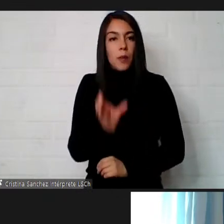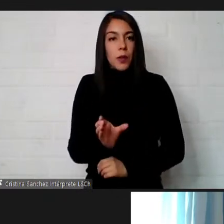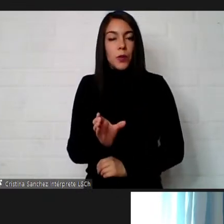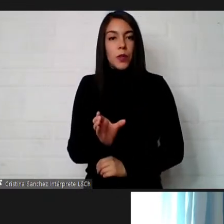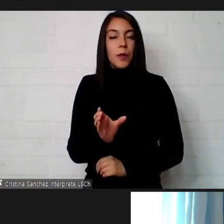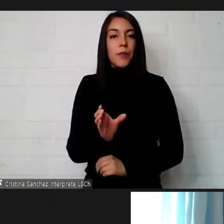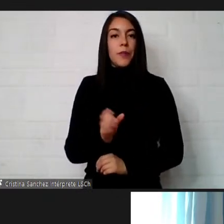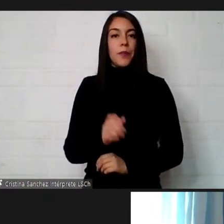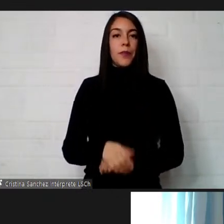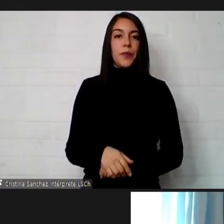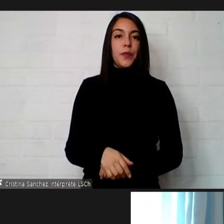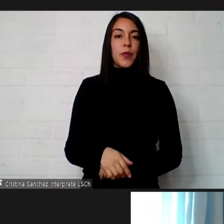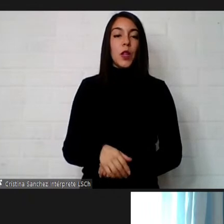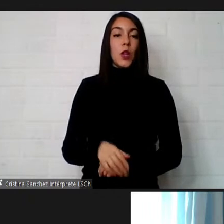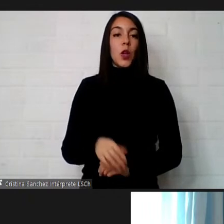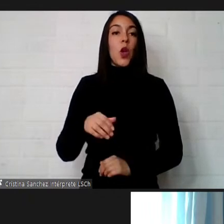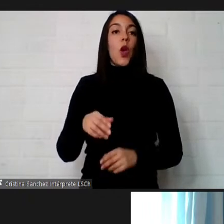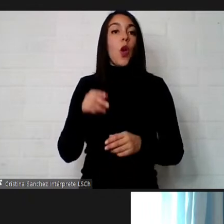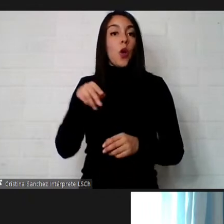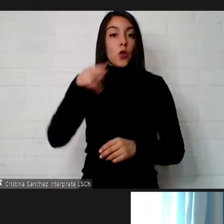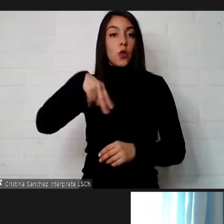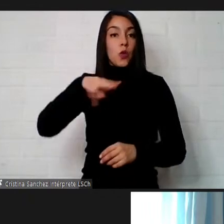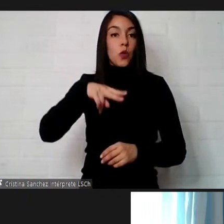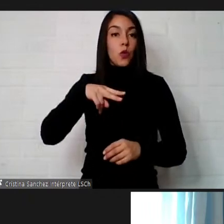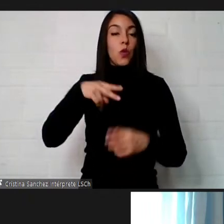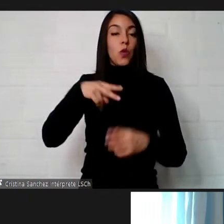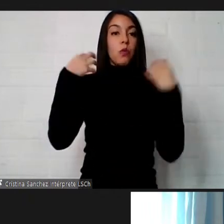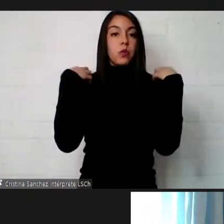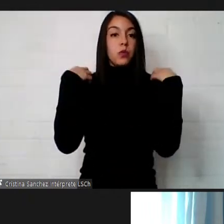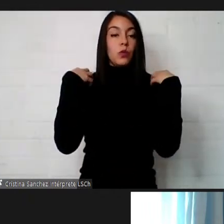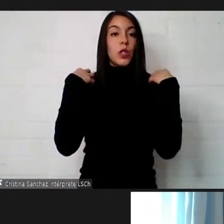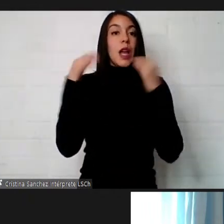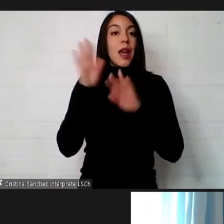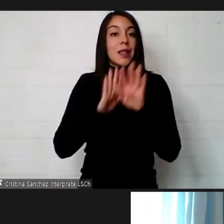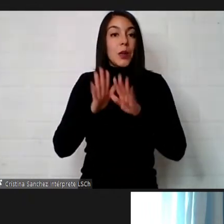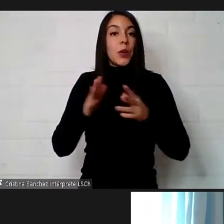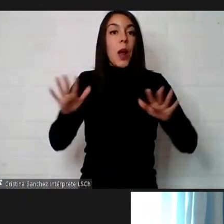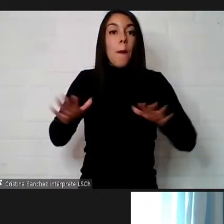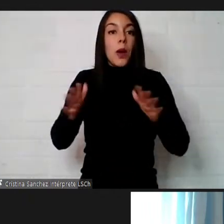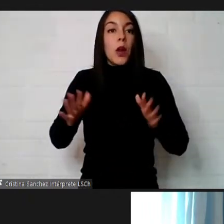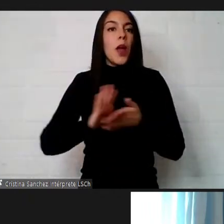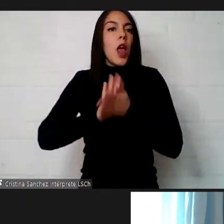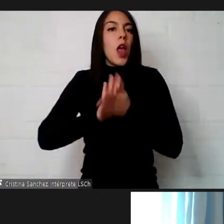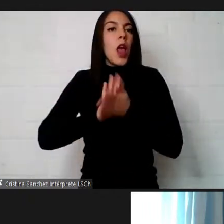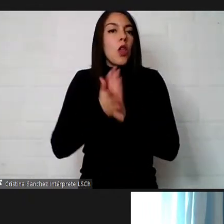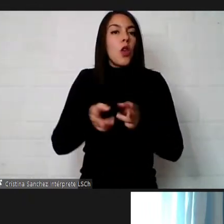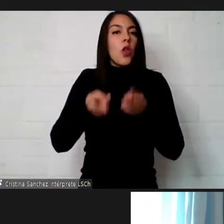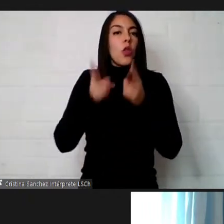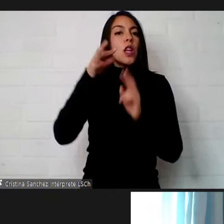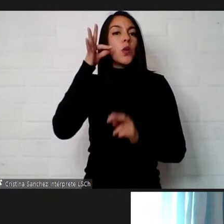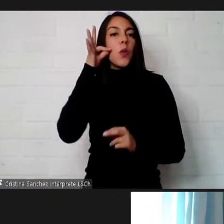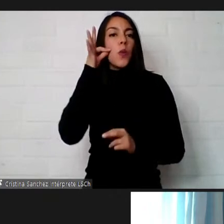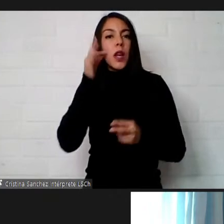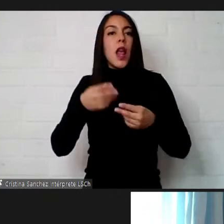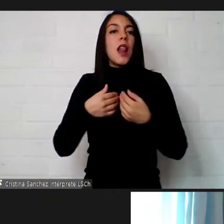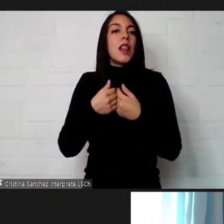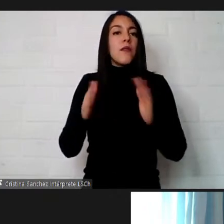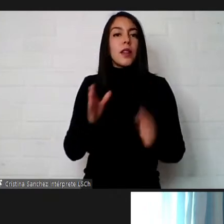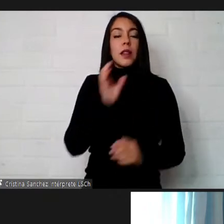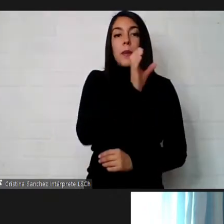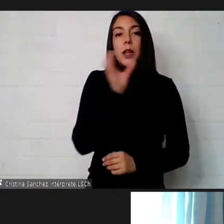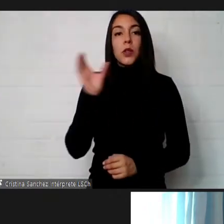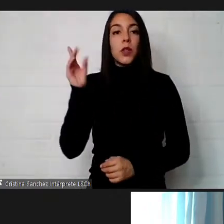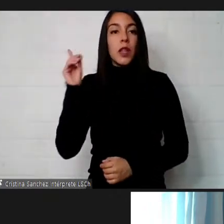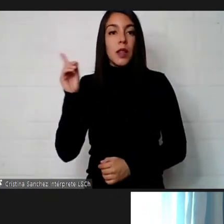lo tanto, debemos asegurar y promover el pleno ejercicio de todos los derechos humanos y las libertades fundamentales de las personas con